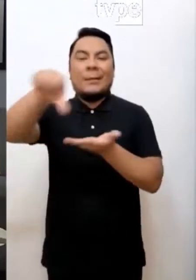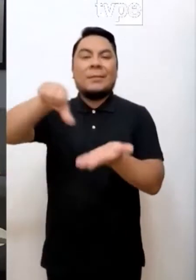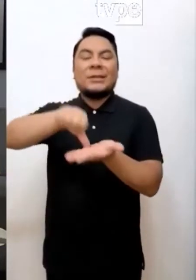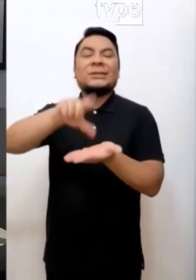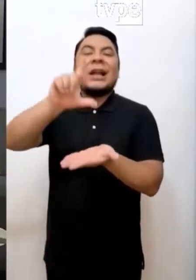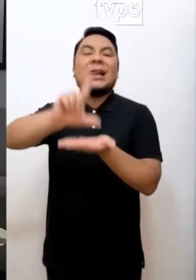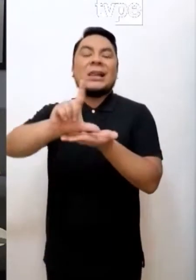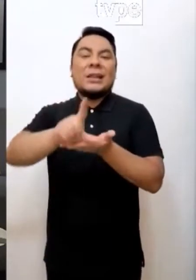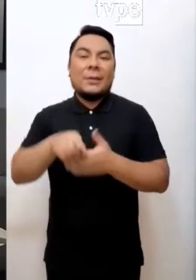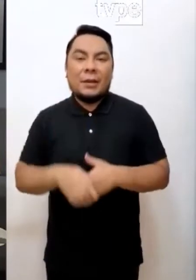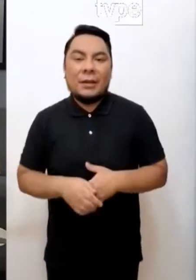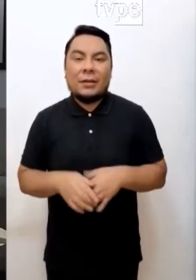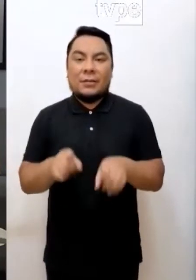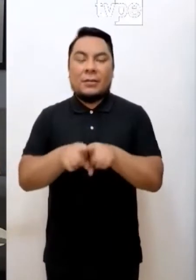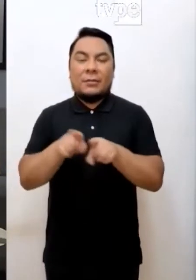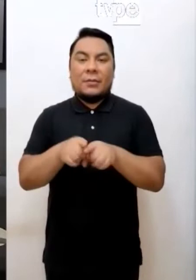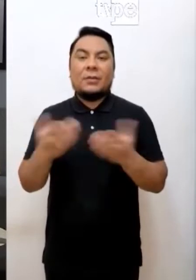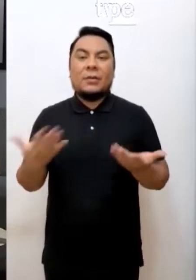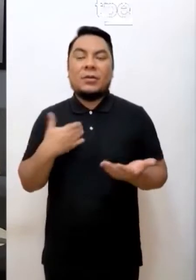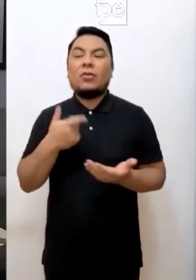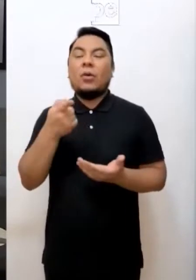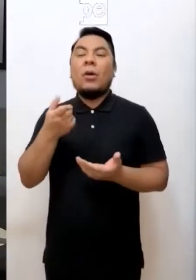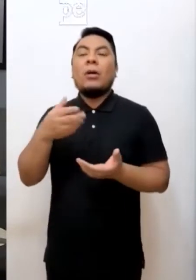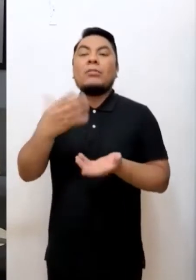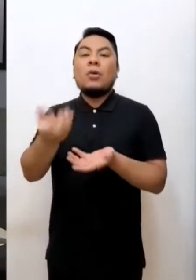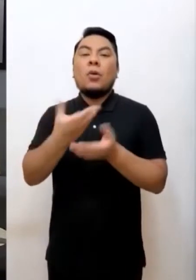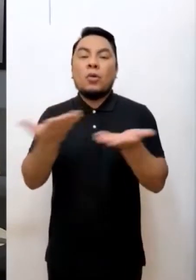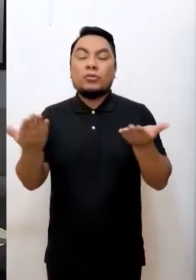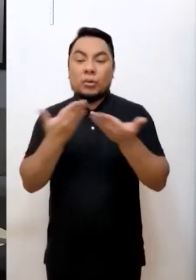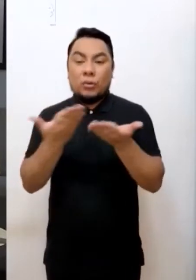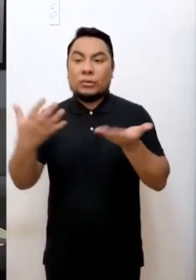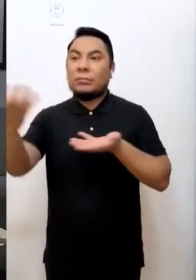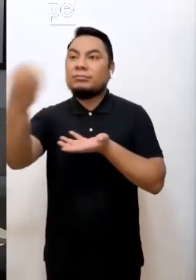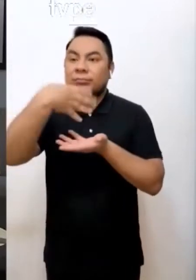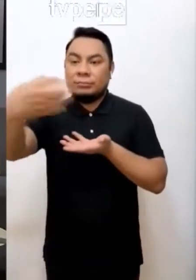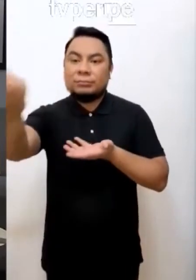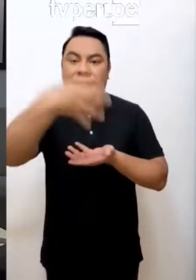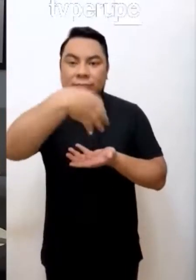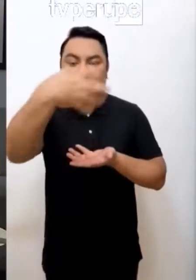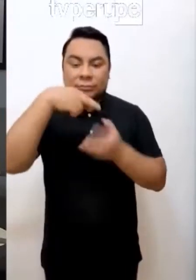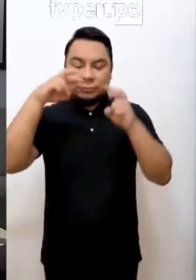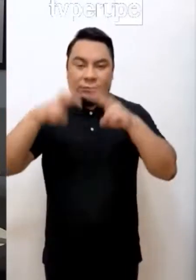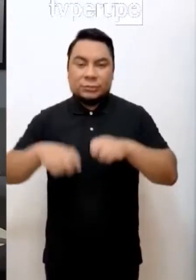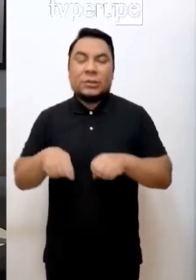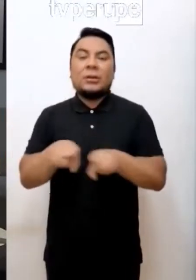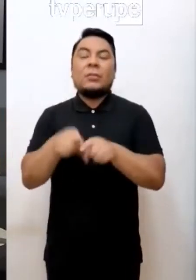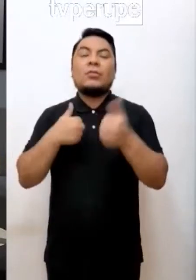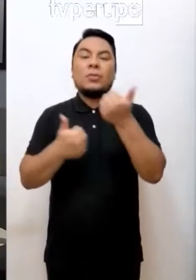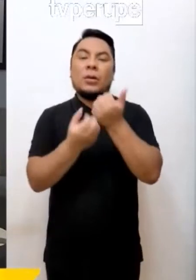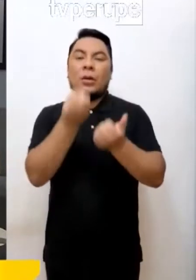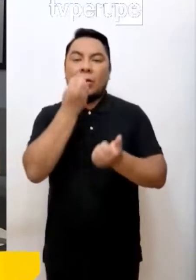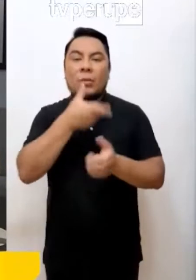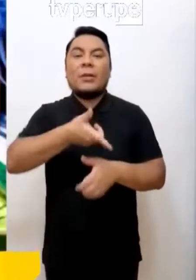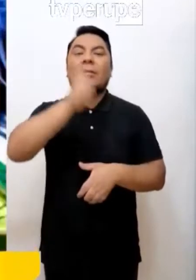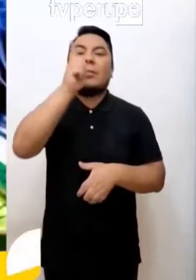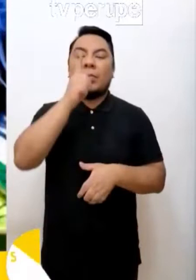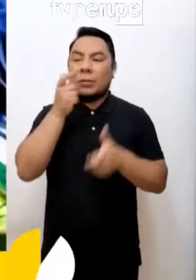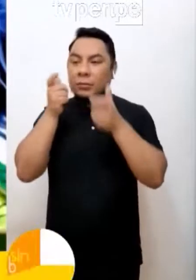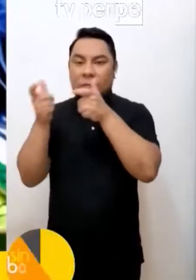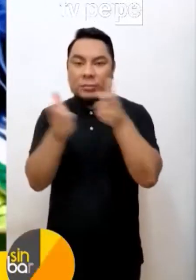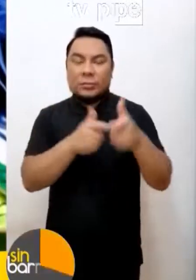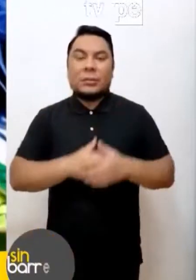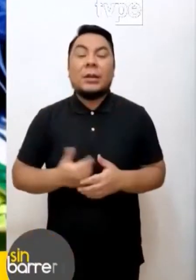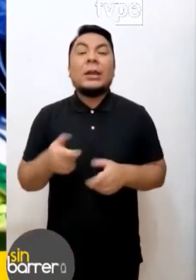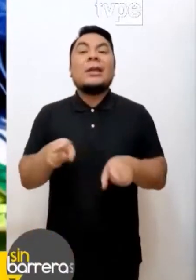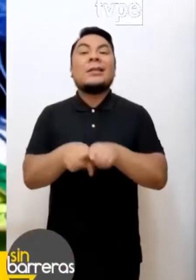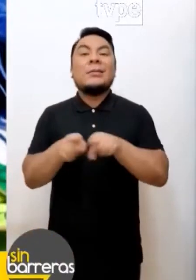Plaza de Lima, como housekeeping. Y asistente de alimentos y de vidas. Y